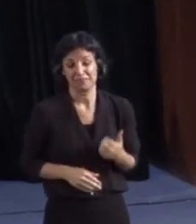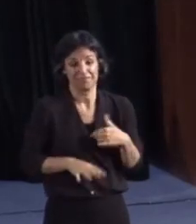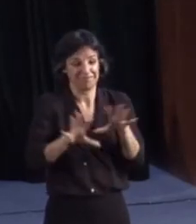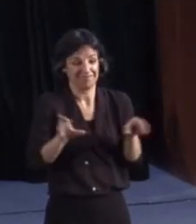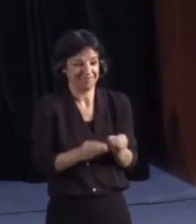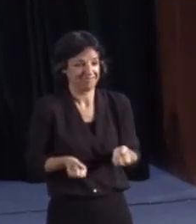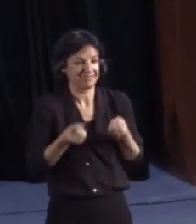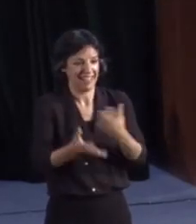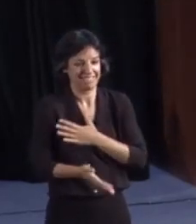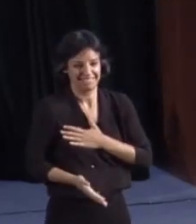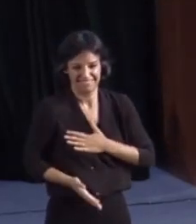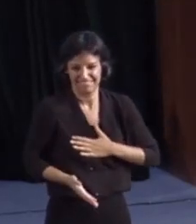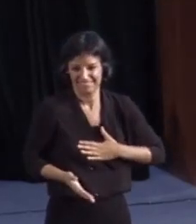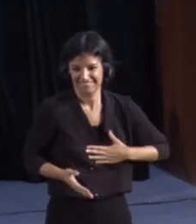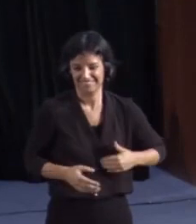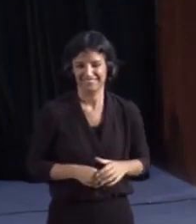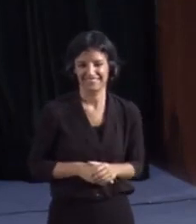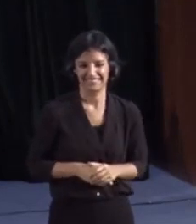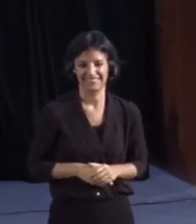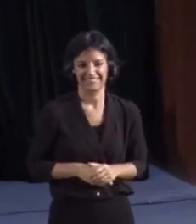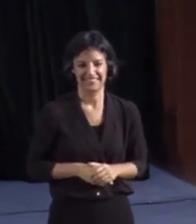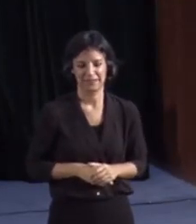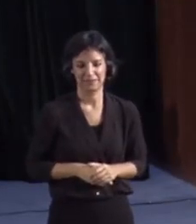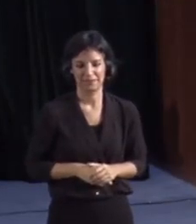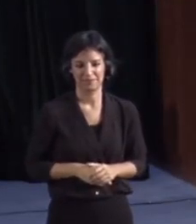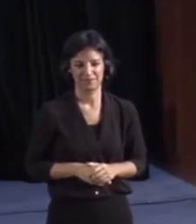trasladar para traer la realidad.